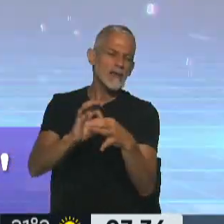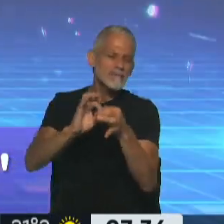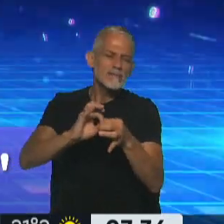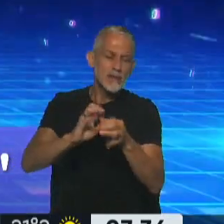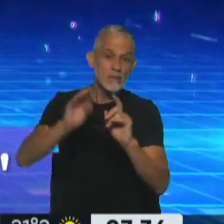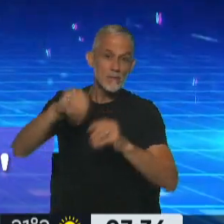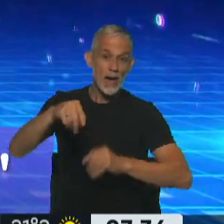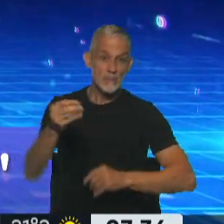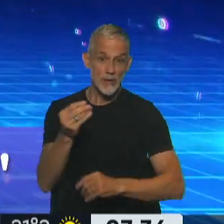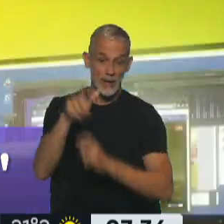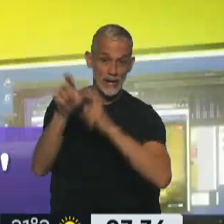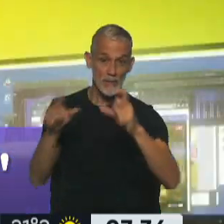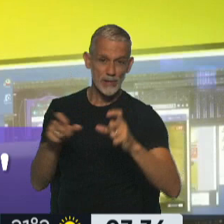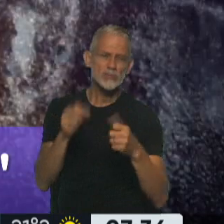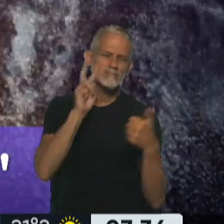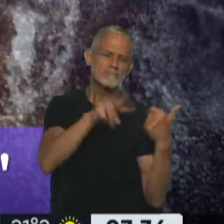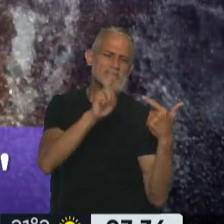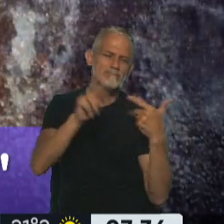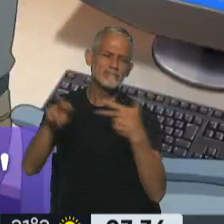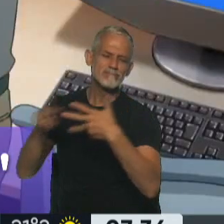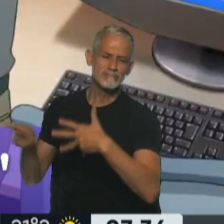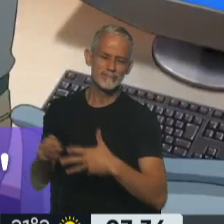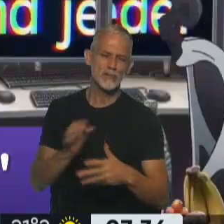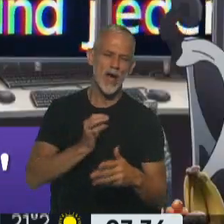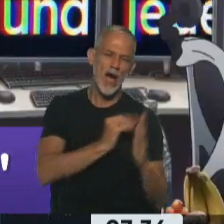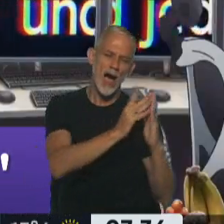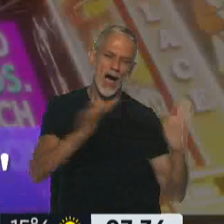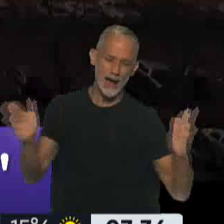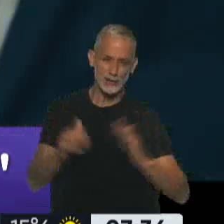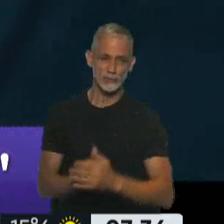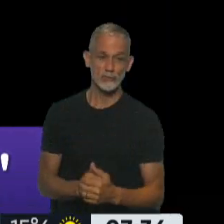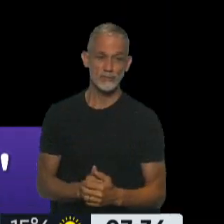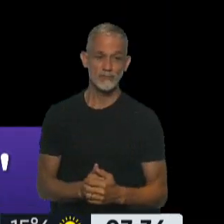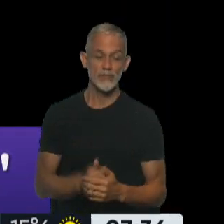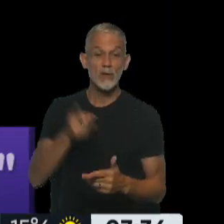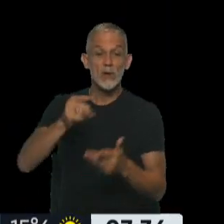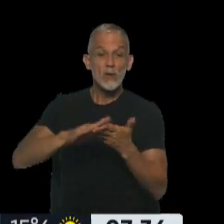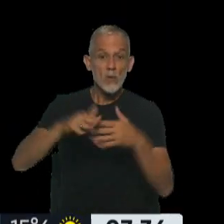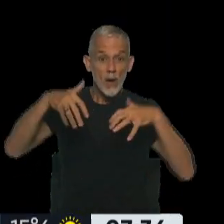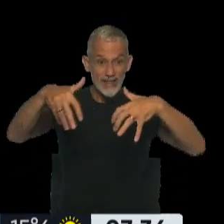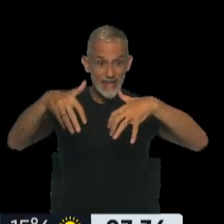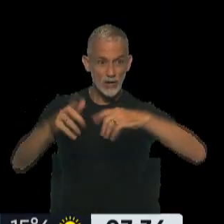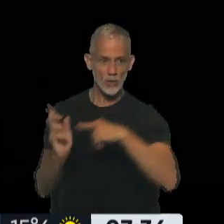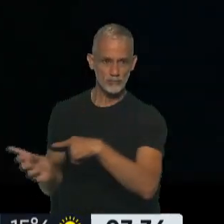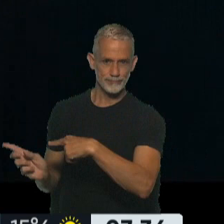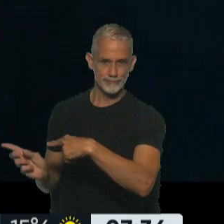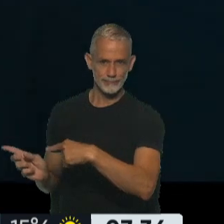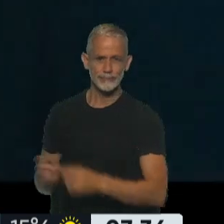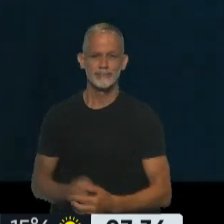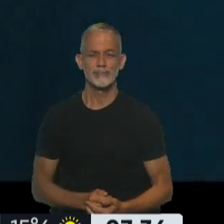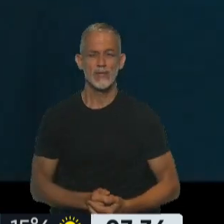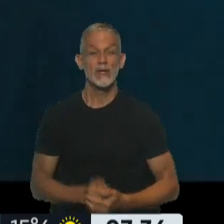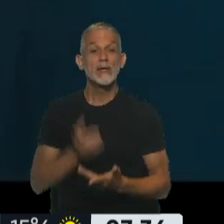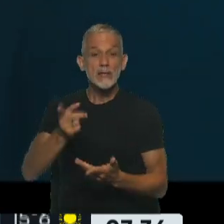todo para quienes van siguiendo la saga en todos estos años. Hablábamos de estrenos de terror, el primero de ellos se llama Nefarius.